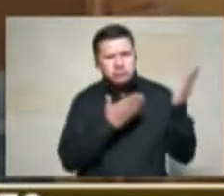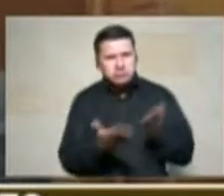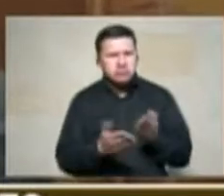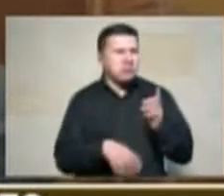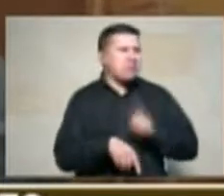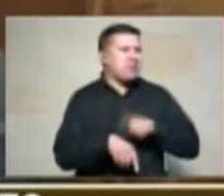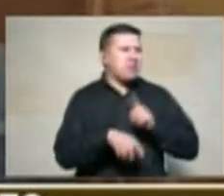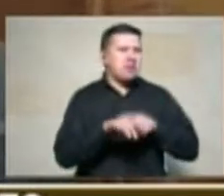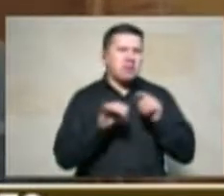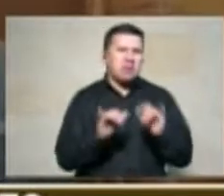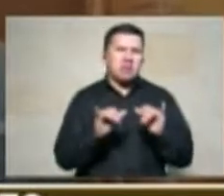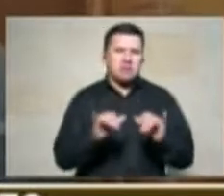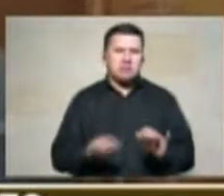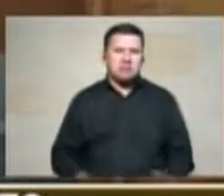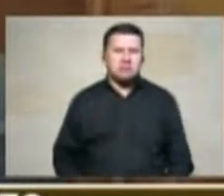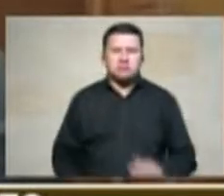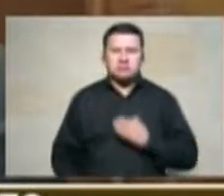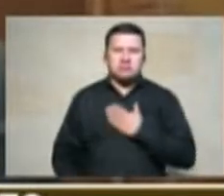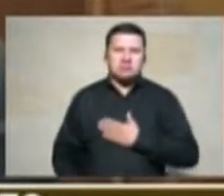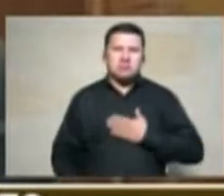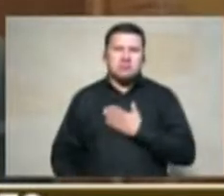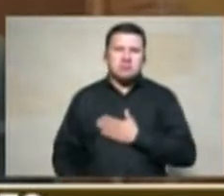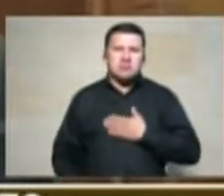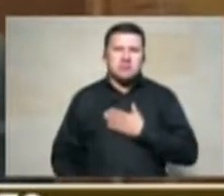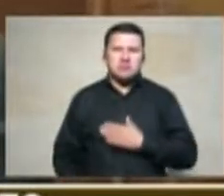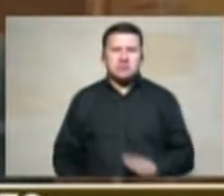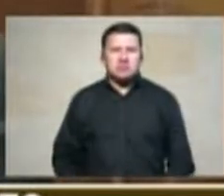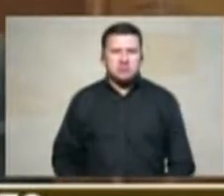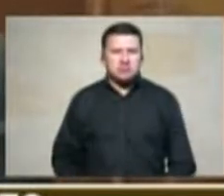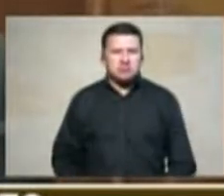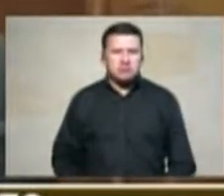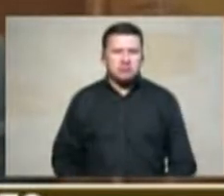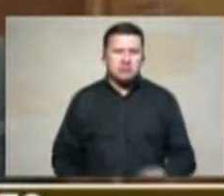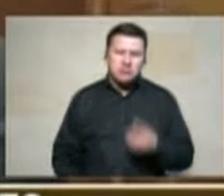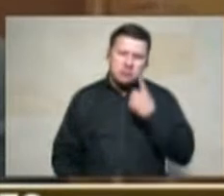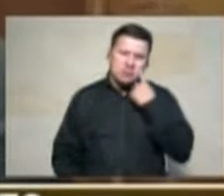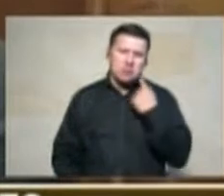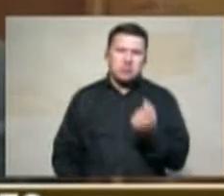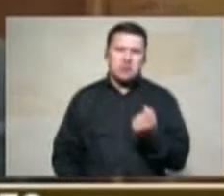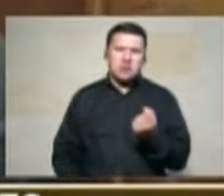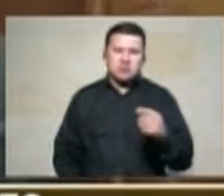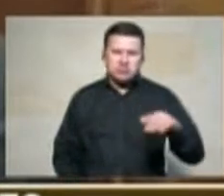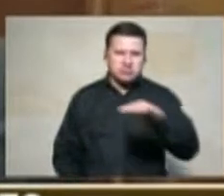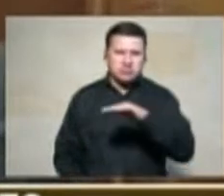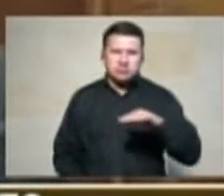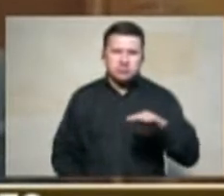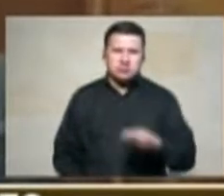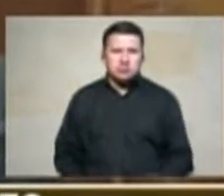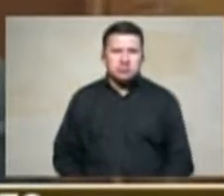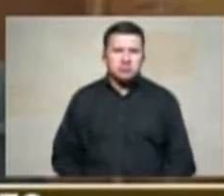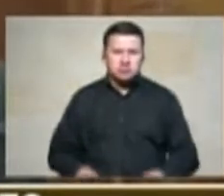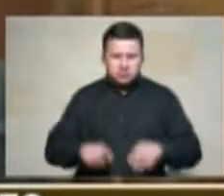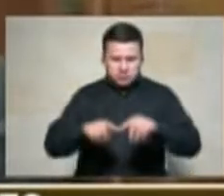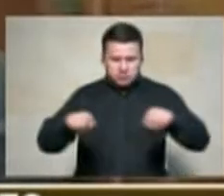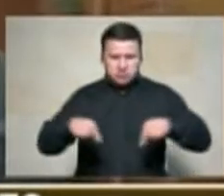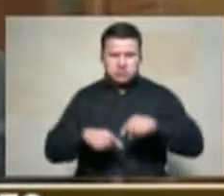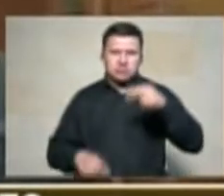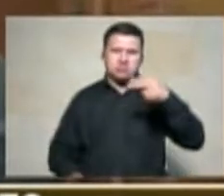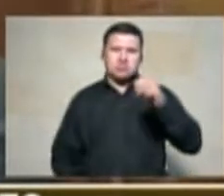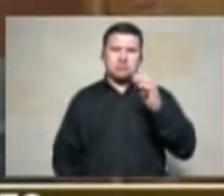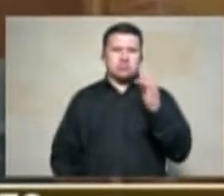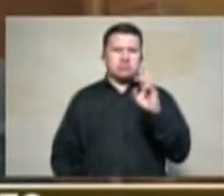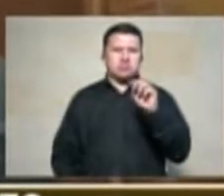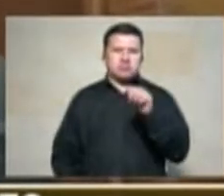son muy pocas las hectáreas de tierra respecto del despojo global